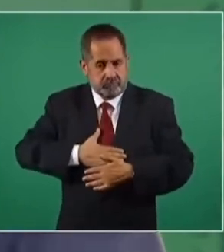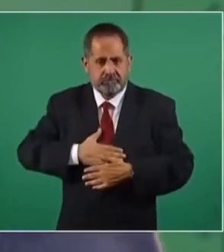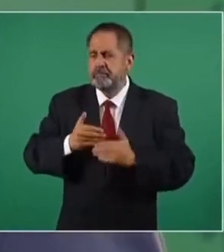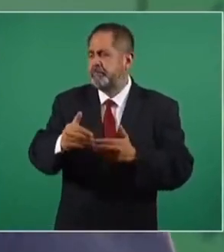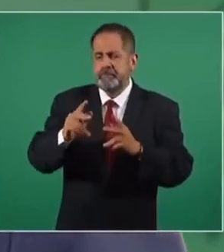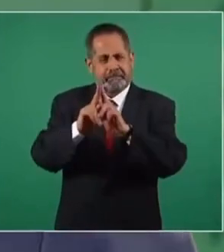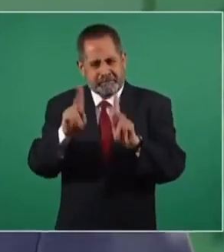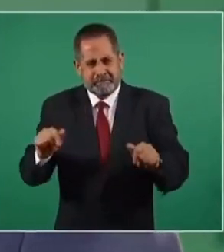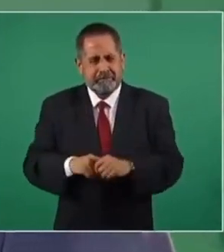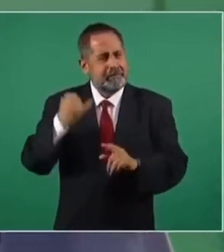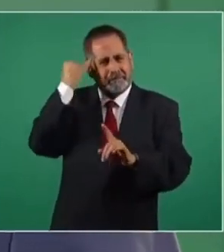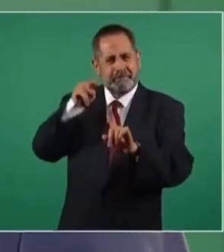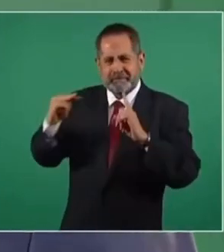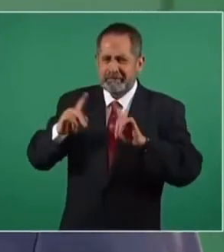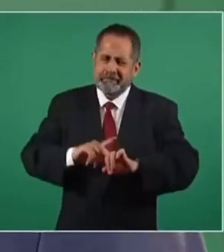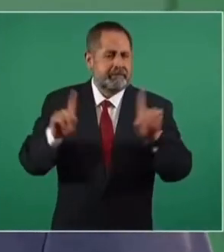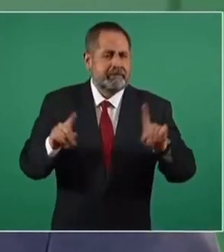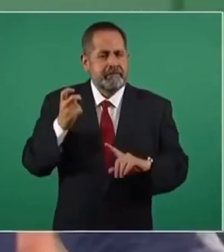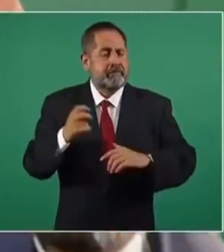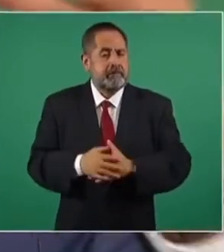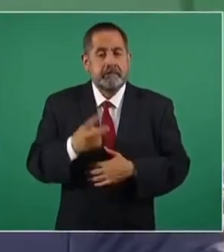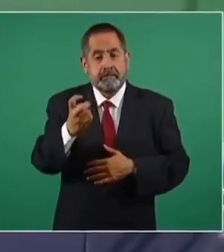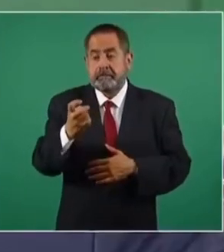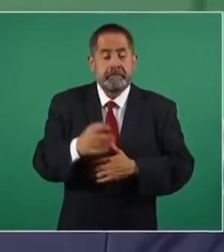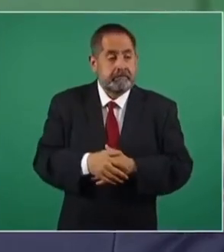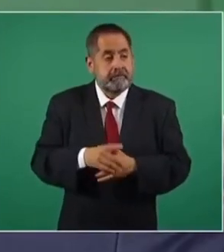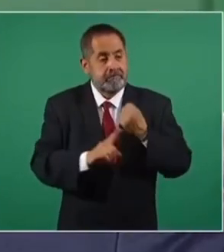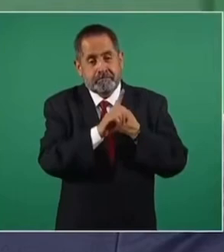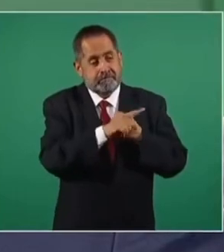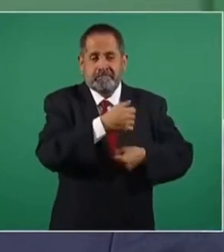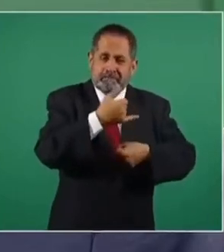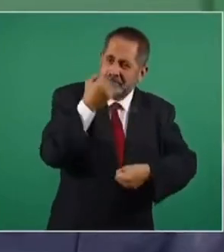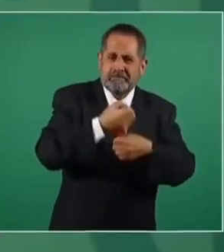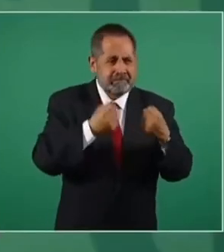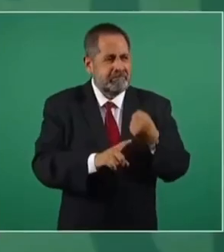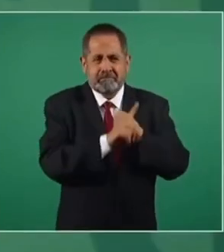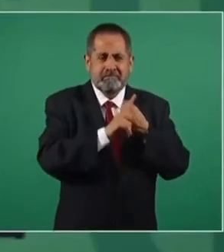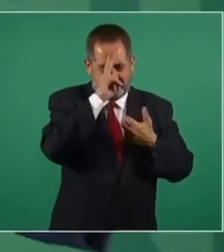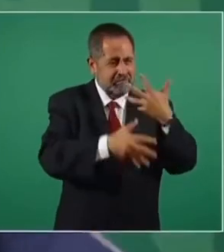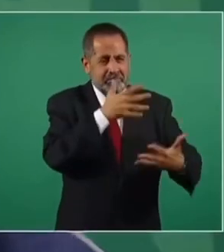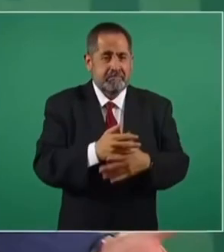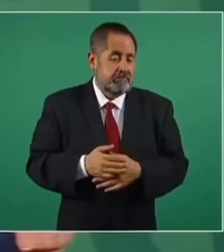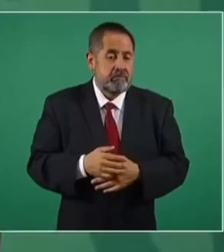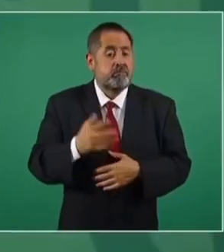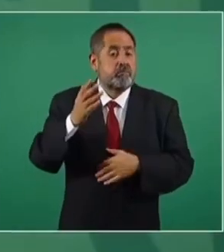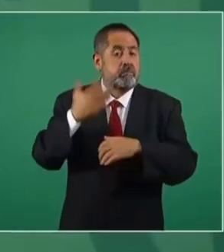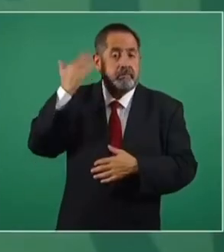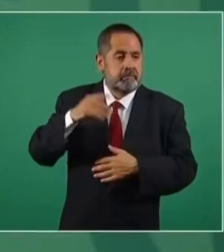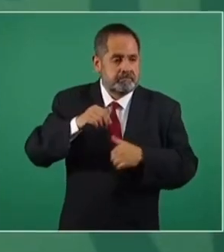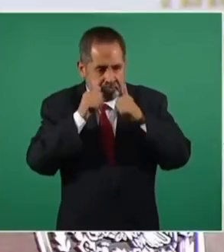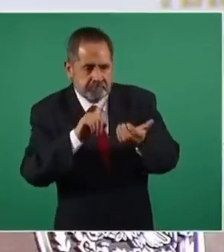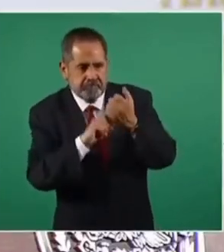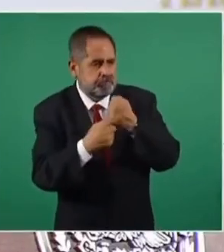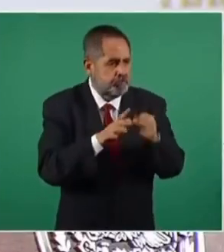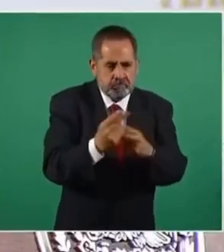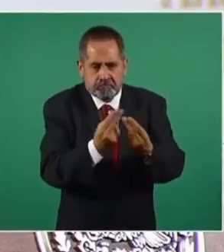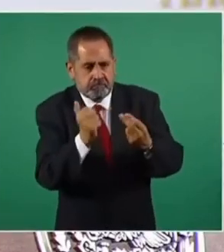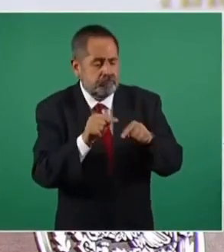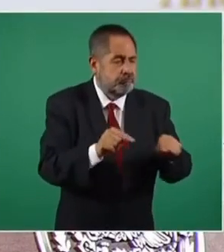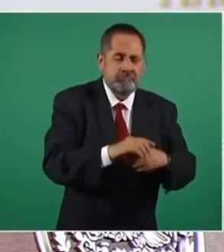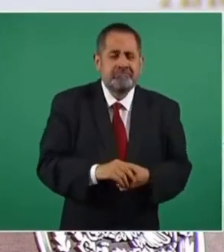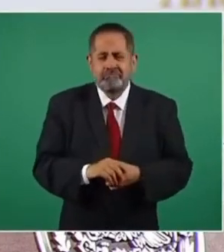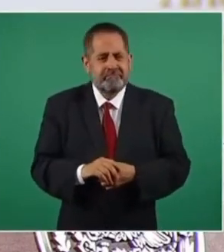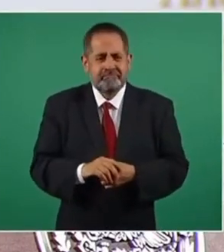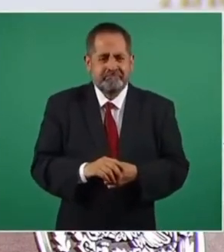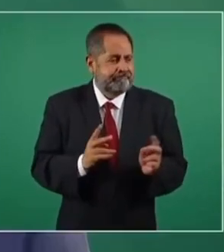Es un enfoque completamente nuevo. Si por eso creció tanto el problema de inseguridad y de violencia, porque nunca atendieron al pueblo, se dedicaron a robar,